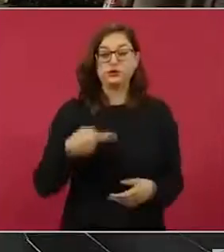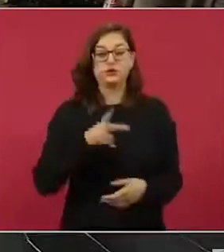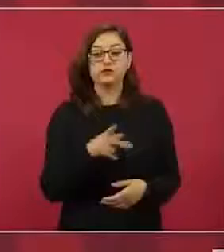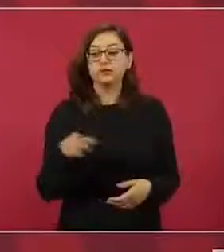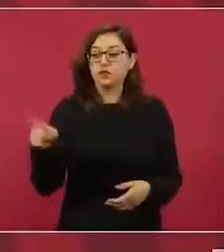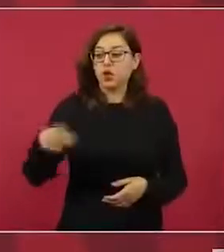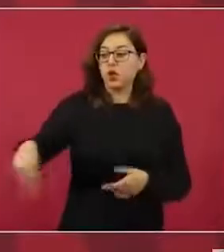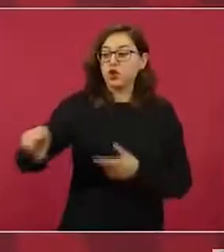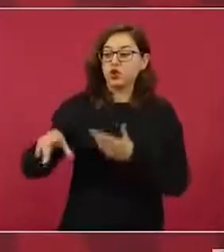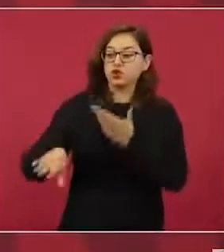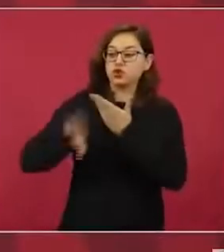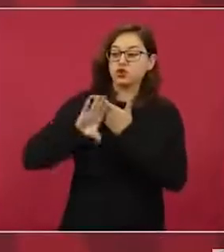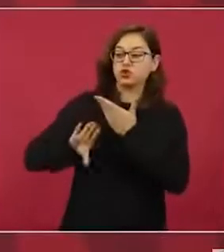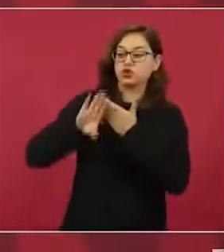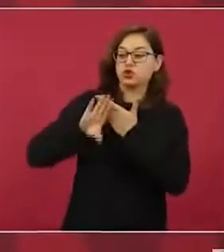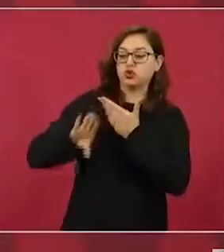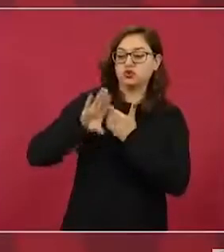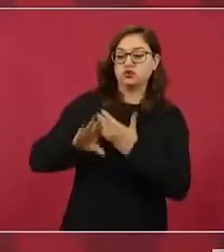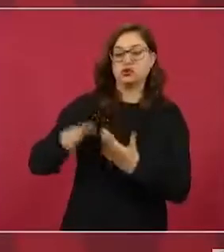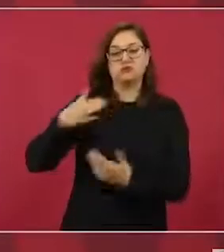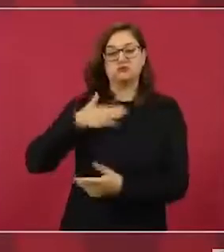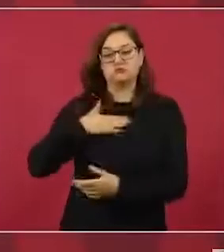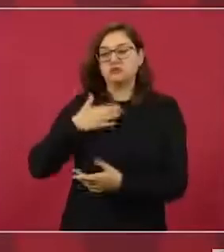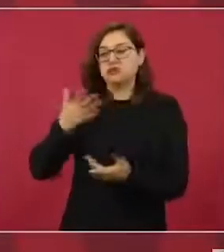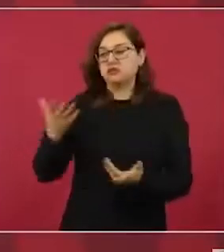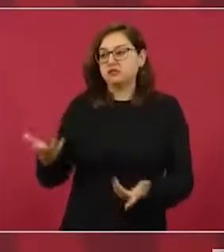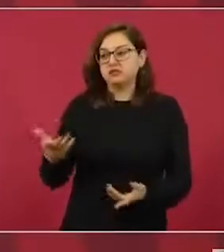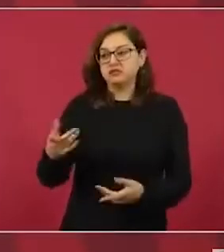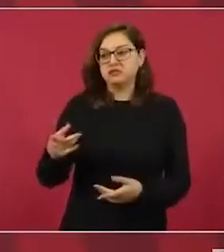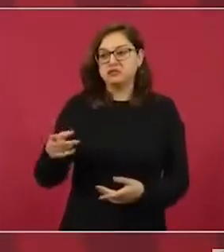para los niños, para los estudiantes